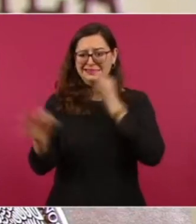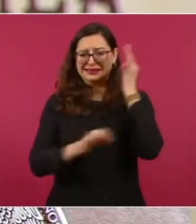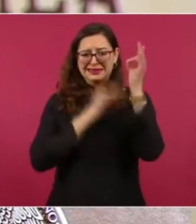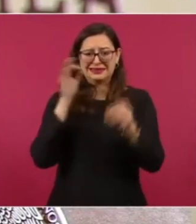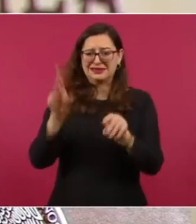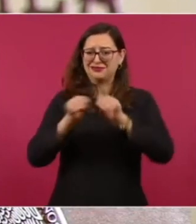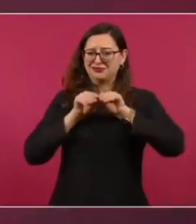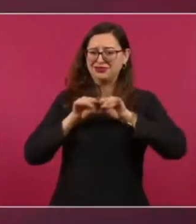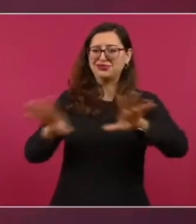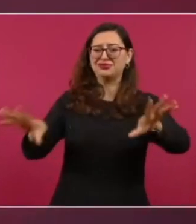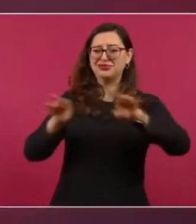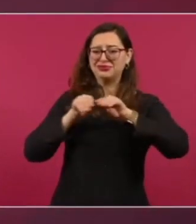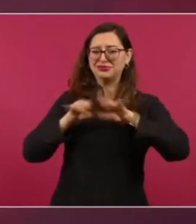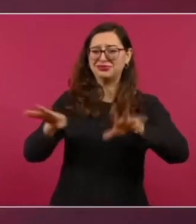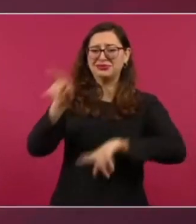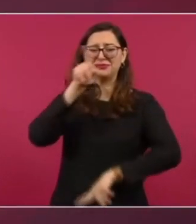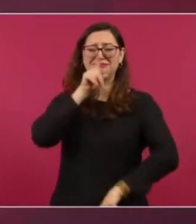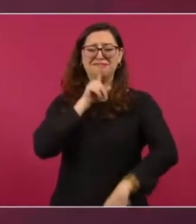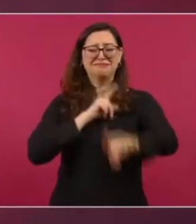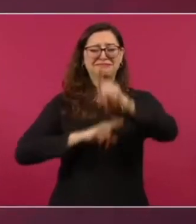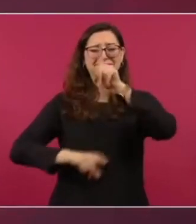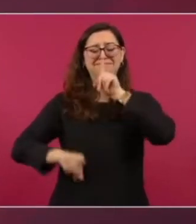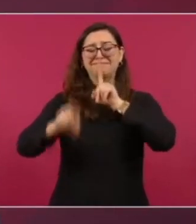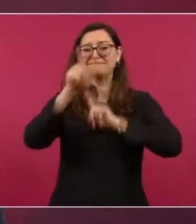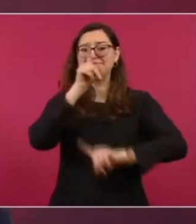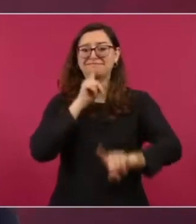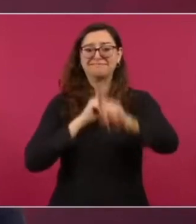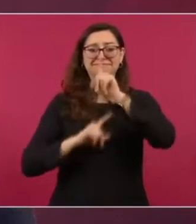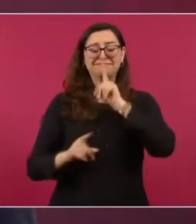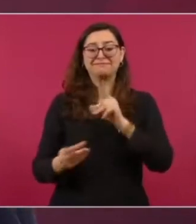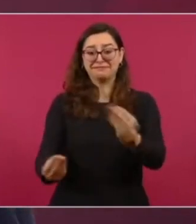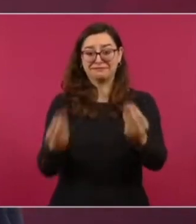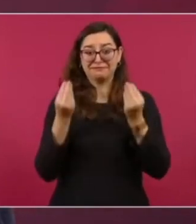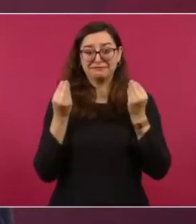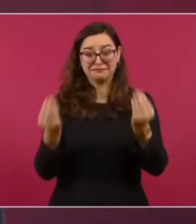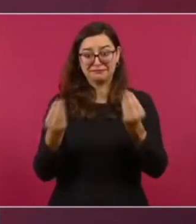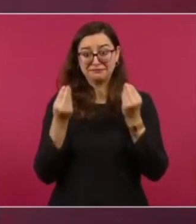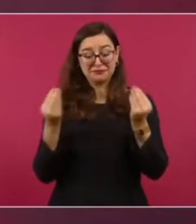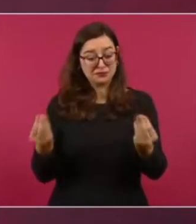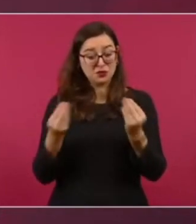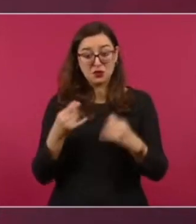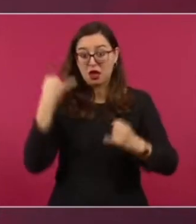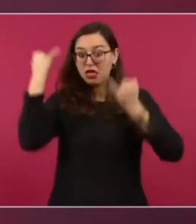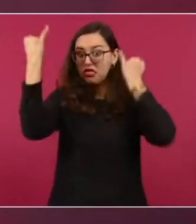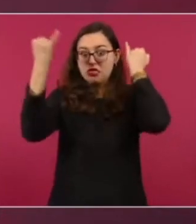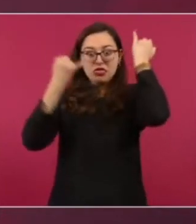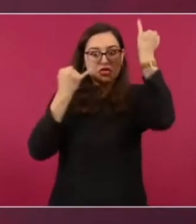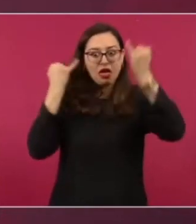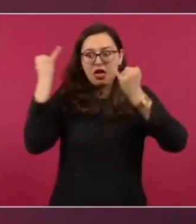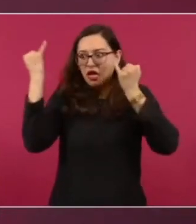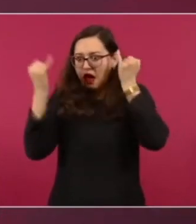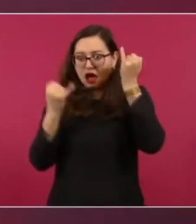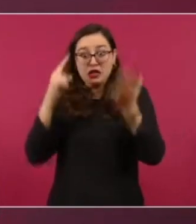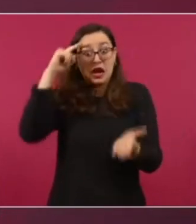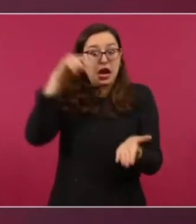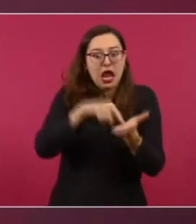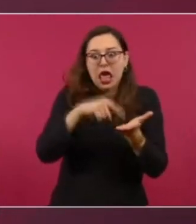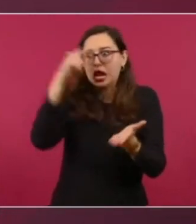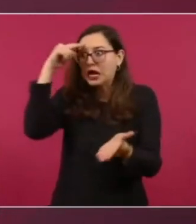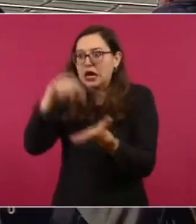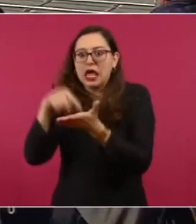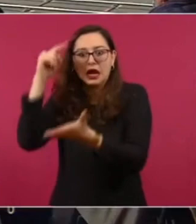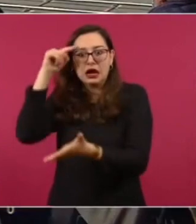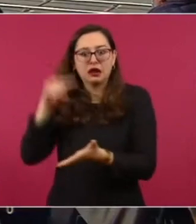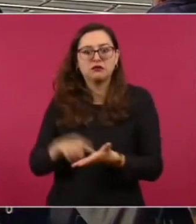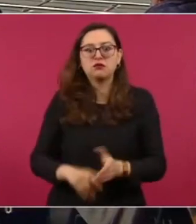supuestos trascendidos de fuentes de Palacio Nacional publicadas en medios de comunicación y también en las redes